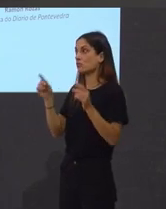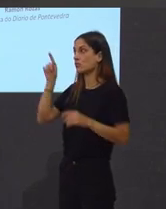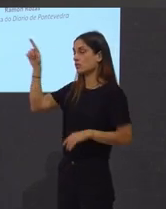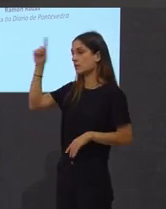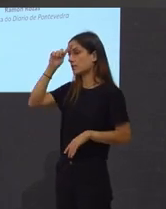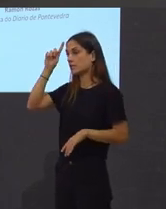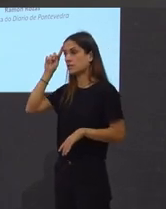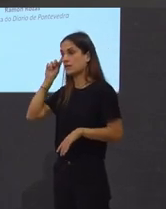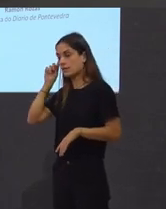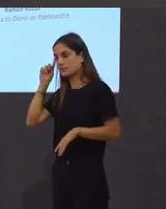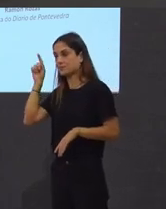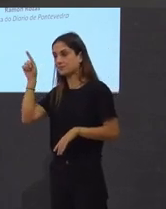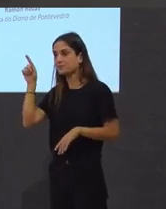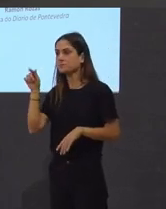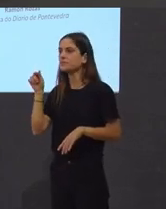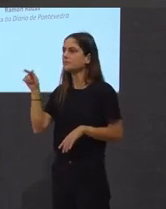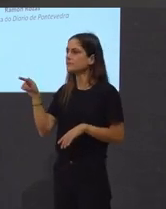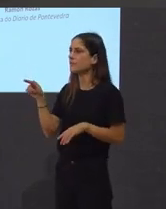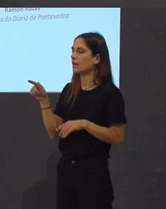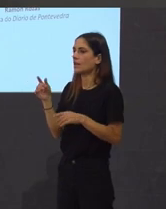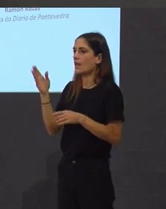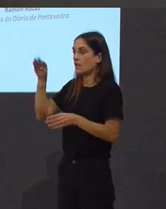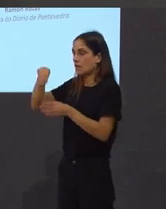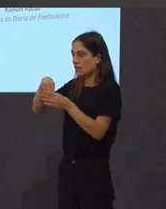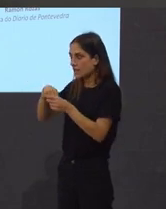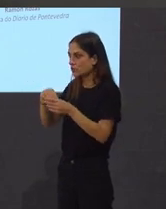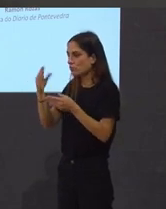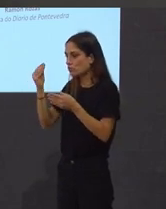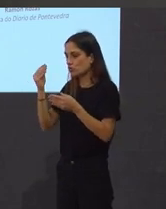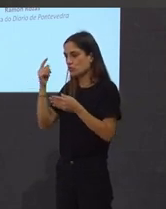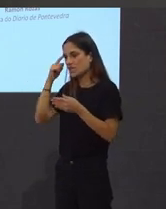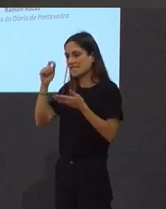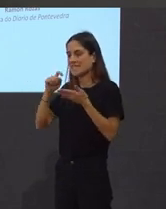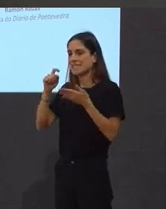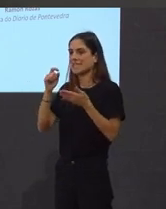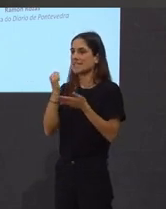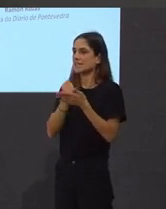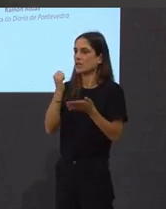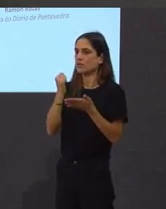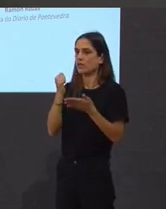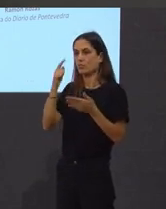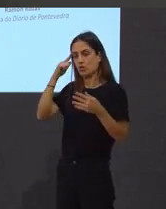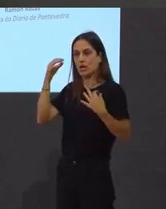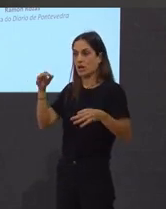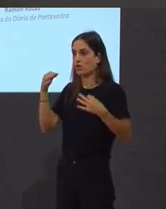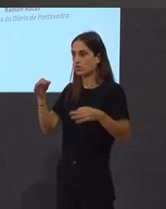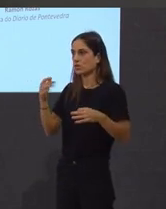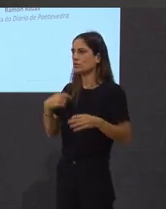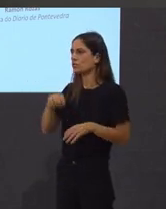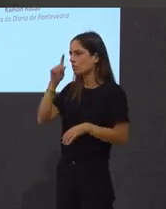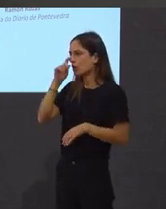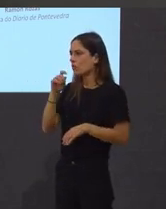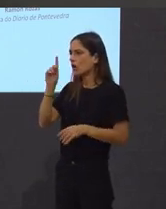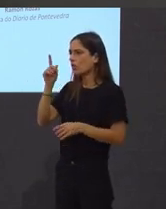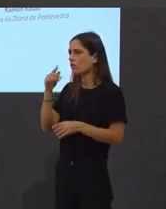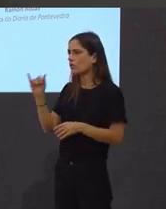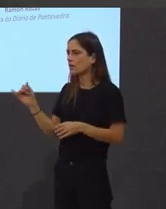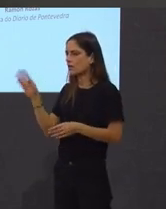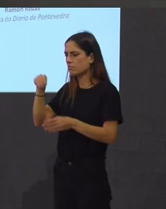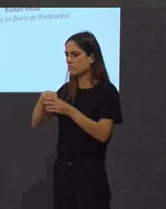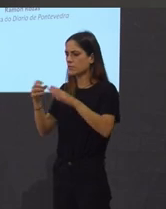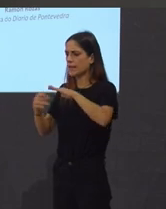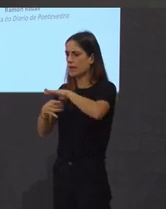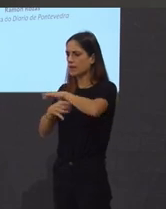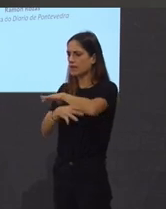operaron unha de estereotipos inconscientes e acordome dun día indo no metro con colegas galegos